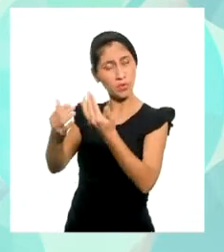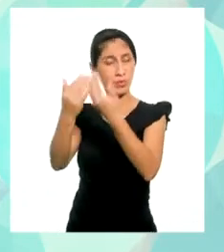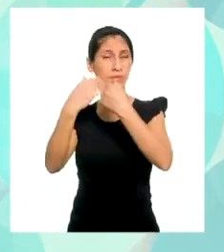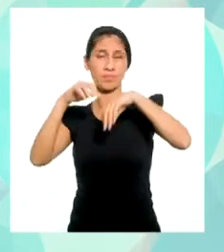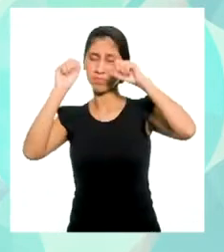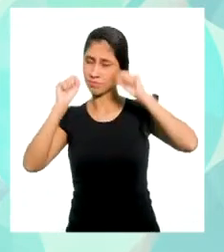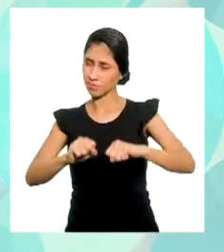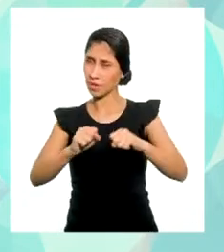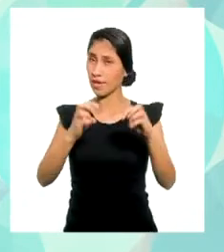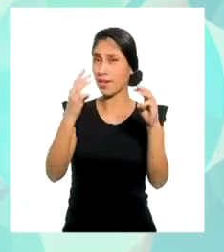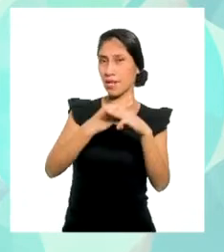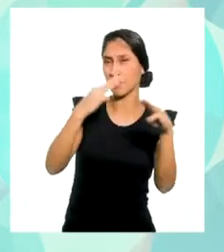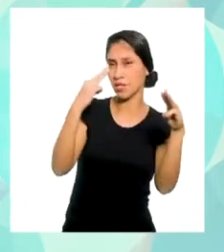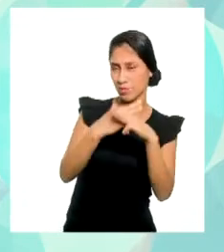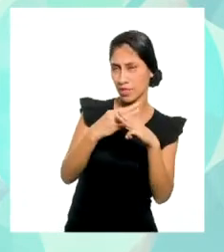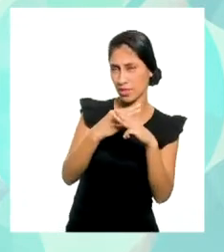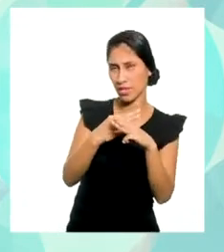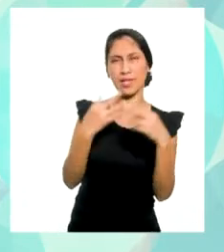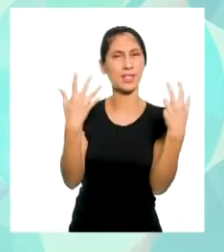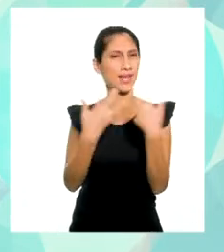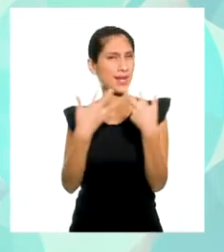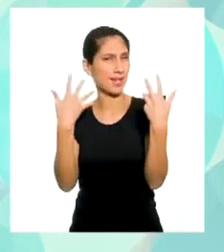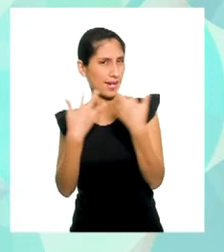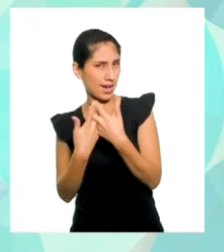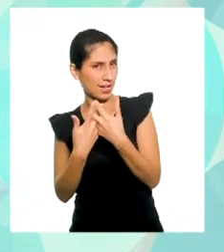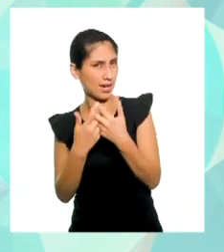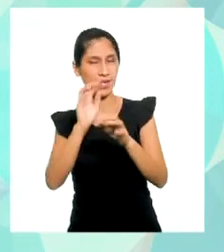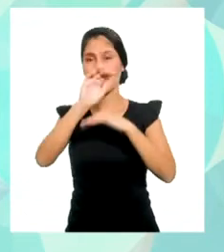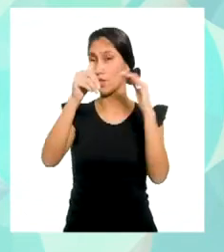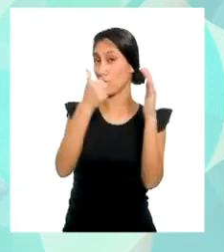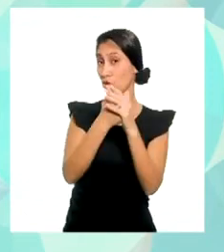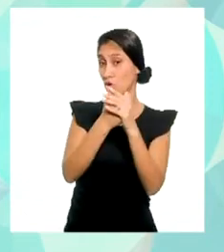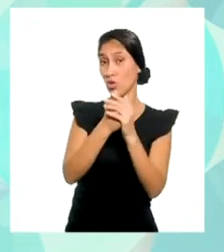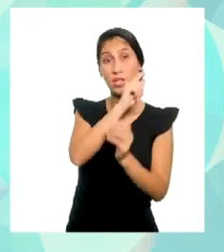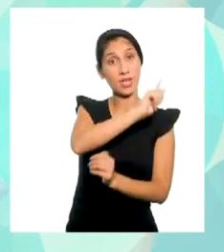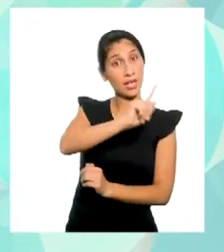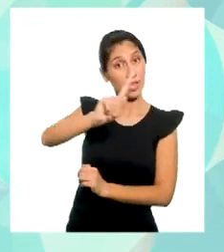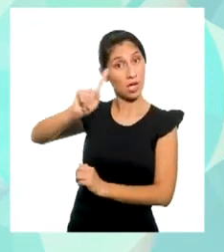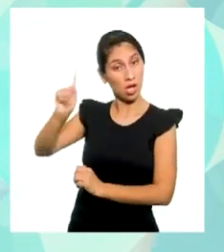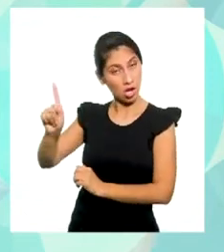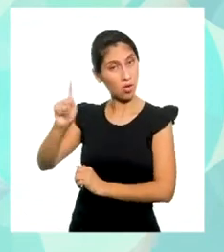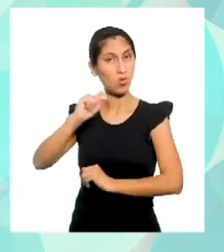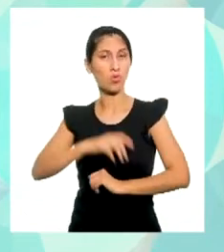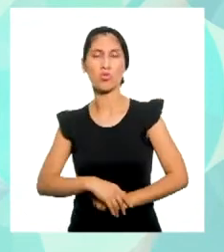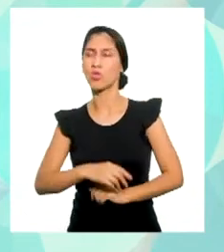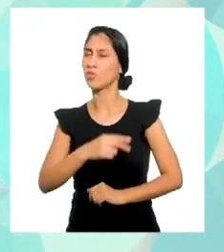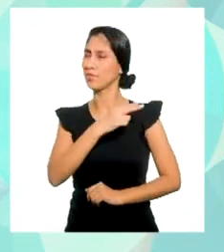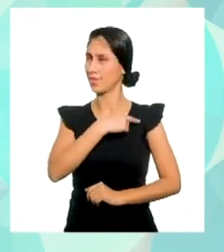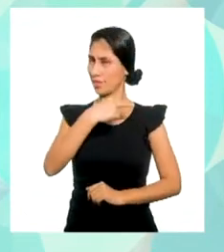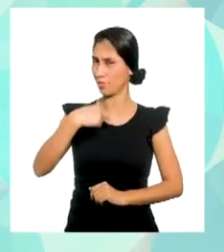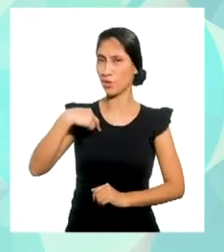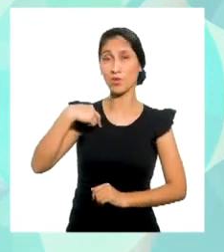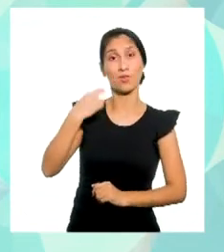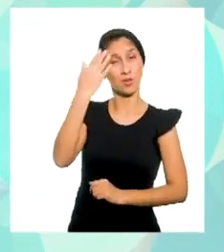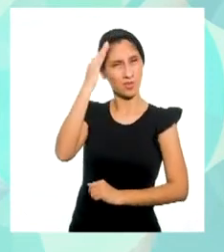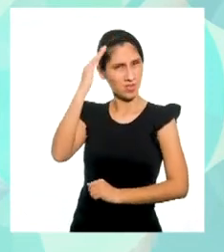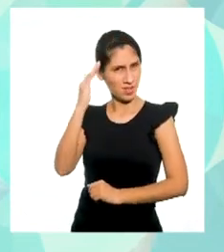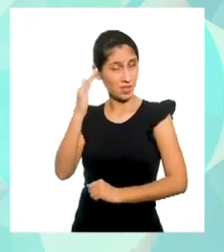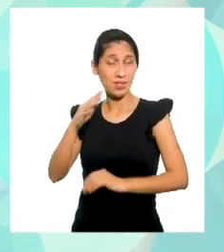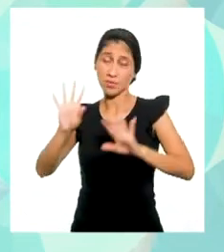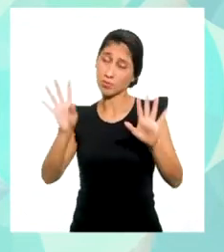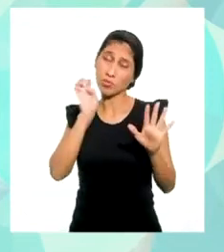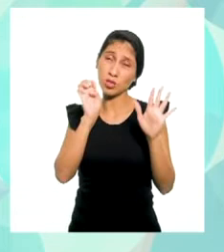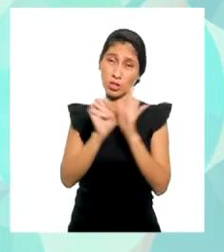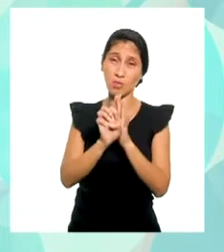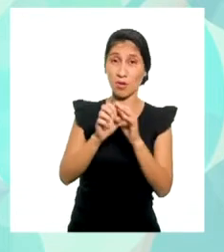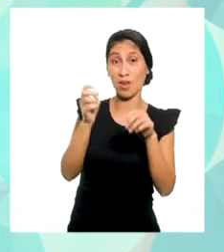así como las matemáticas están presentes en todo y cada uno de nuestros días, ya sea en nuestras